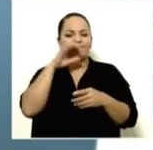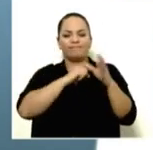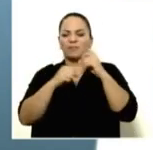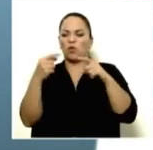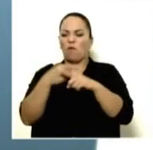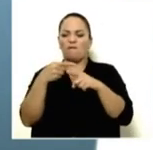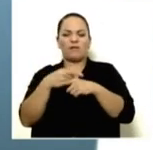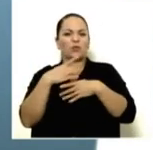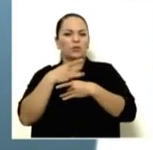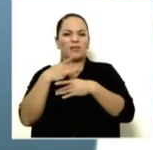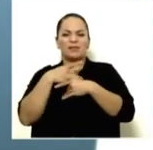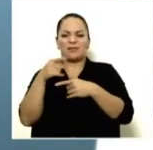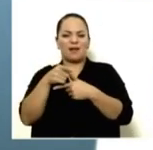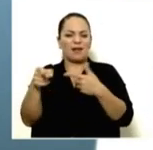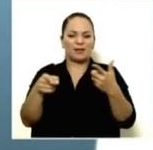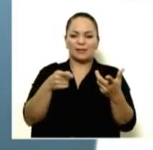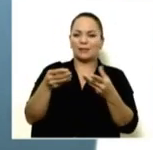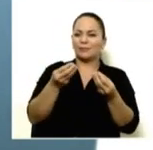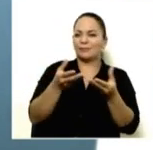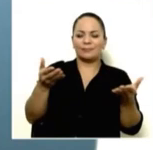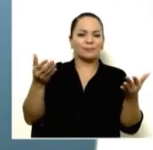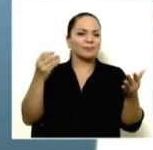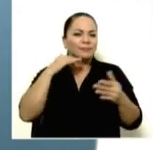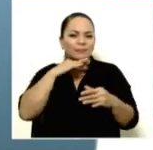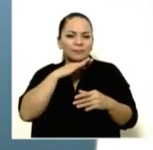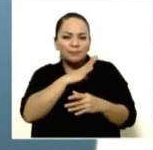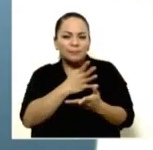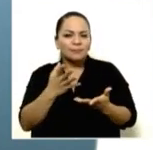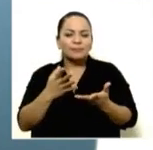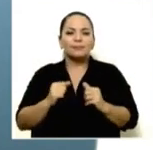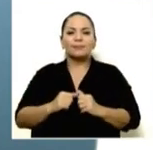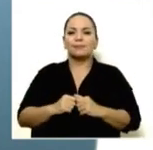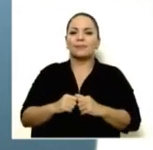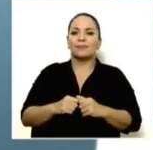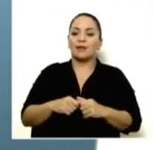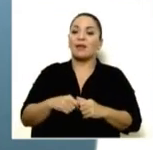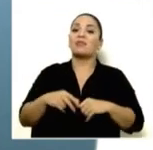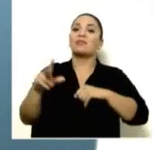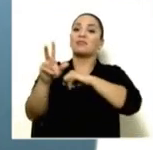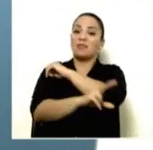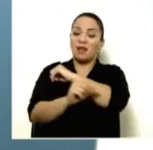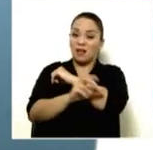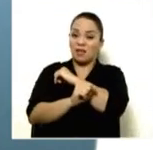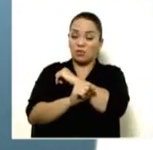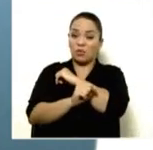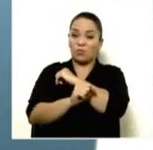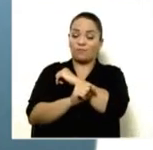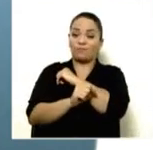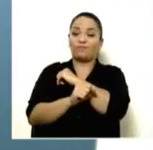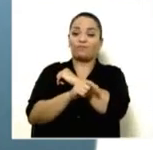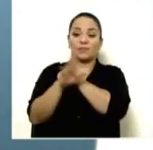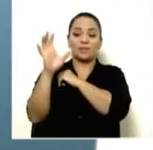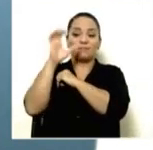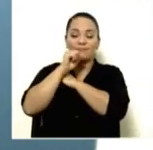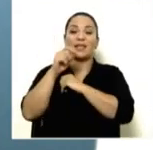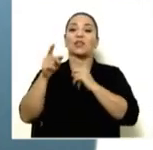intereses y el potencial de delito penal, ha decidido